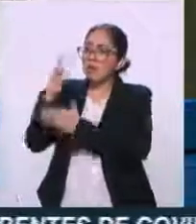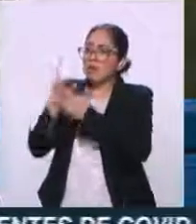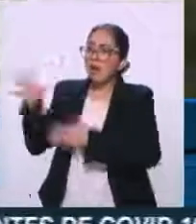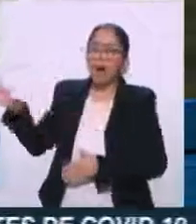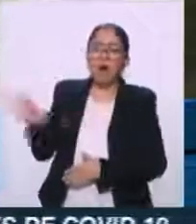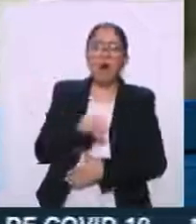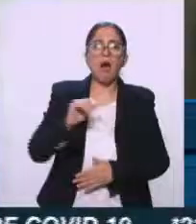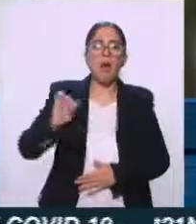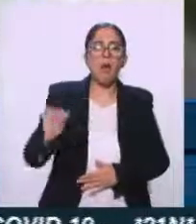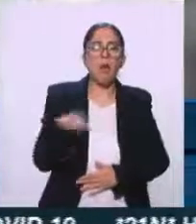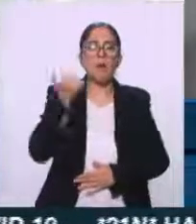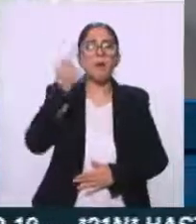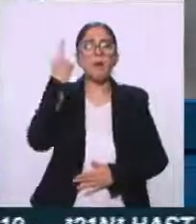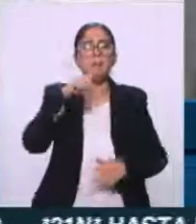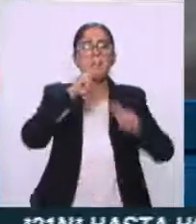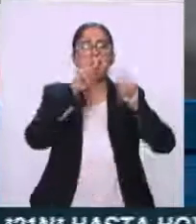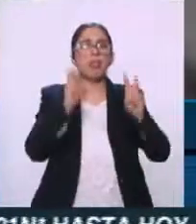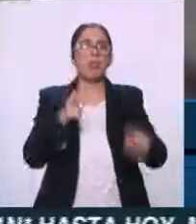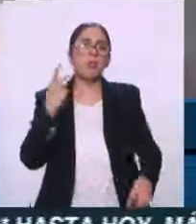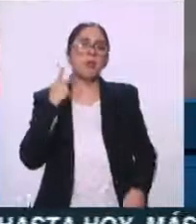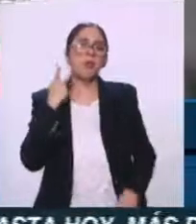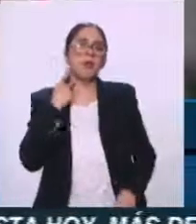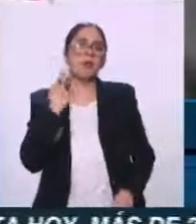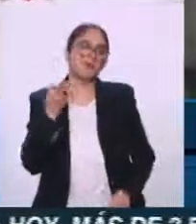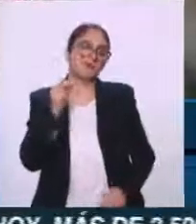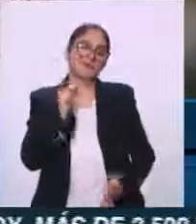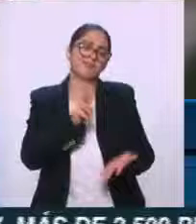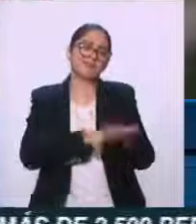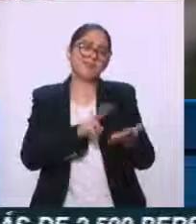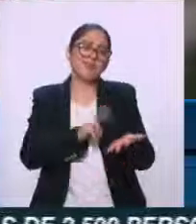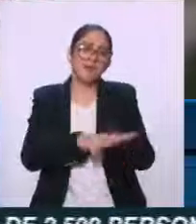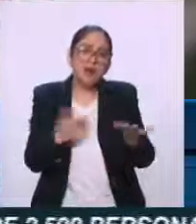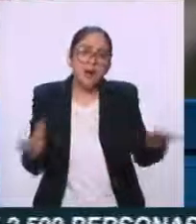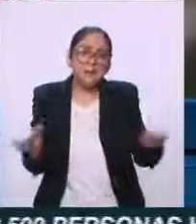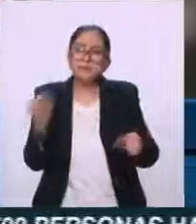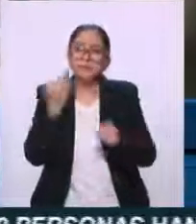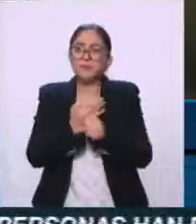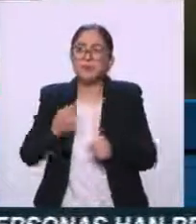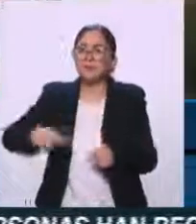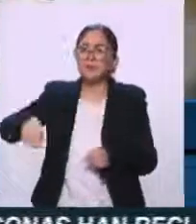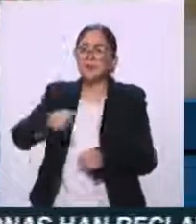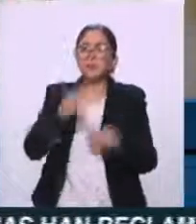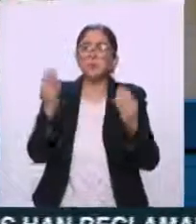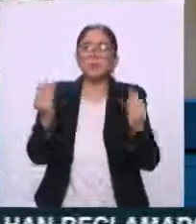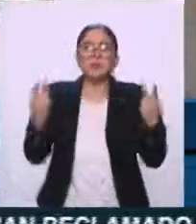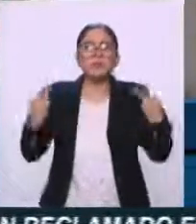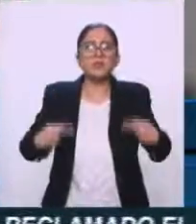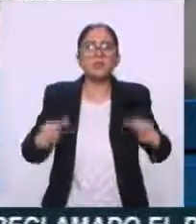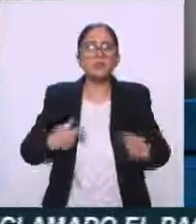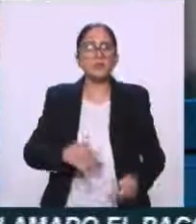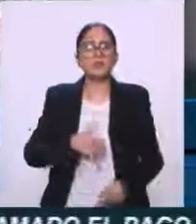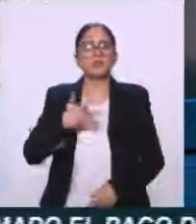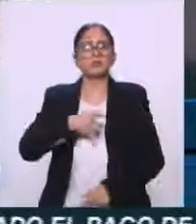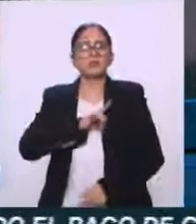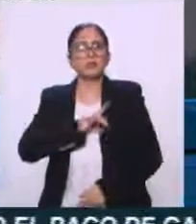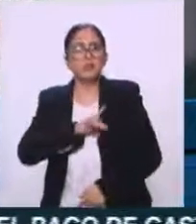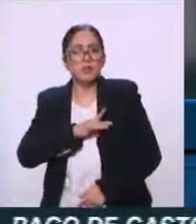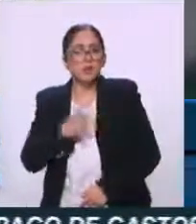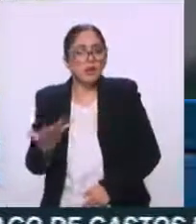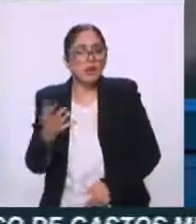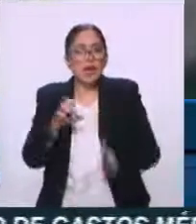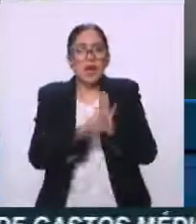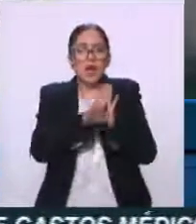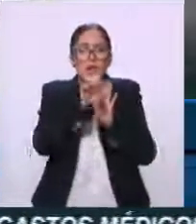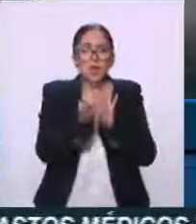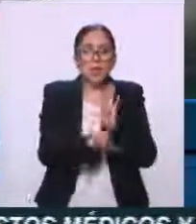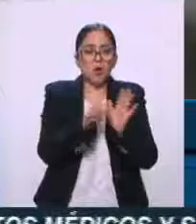Es decir, creo que esta discusión se puede dar a nuestros ámbitos, pero no en un momento crucial cuando la gente está muy espantada, porque esto lo hicieron a las dos, tres horas del